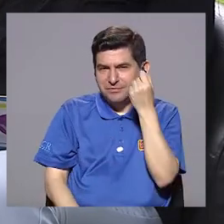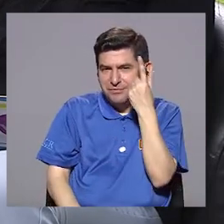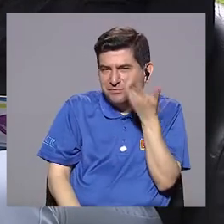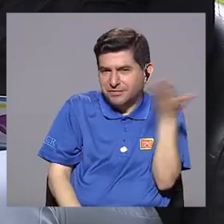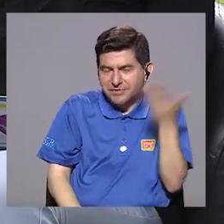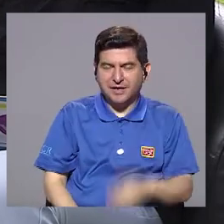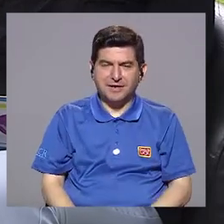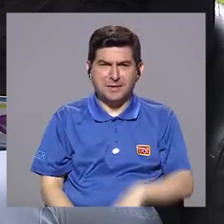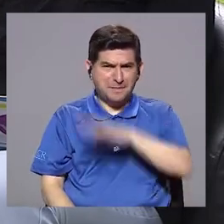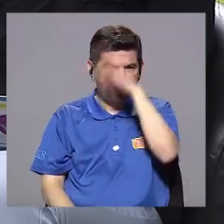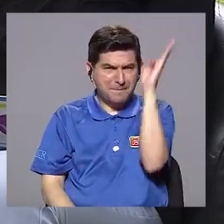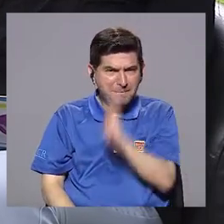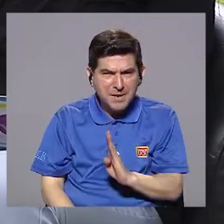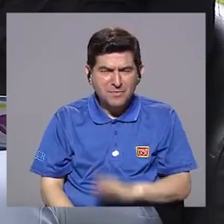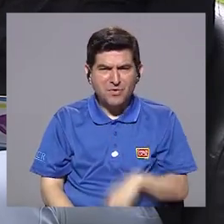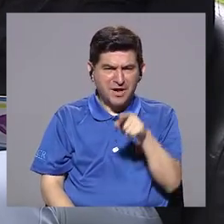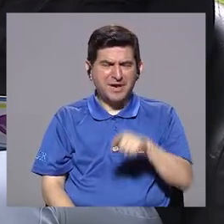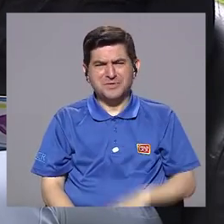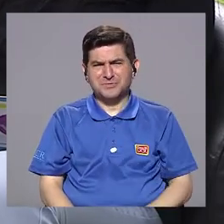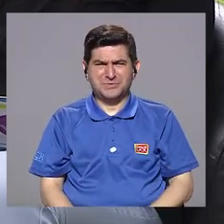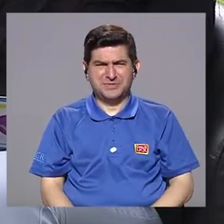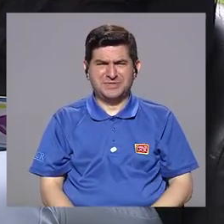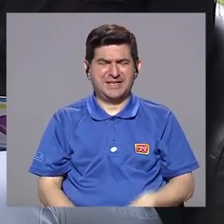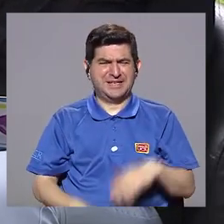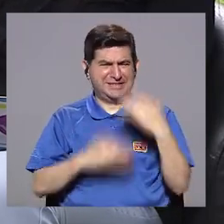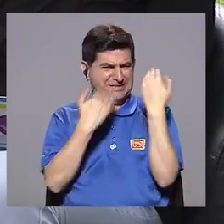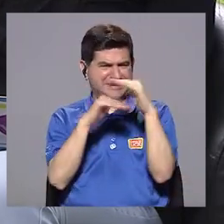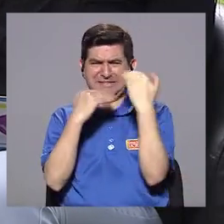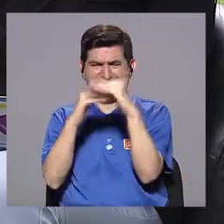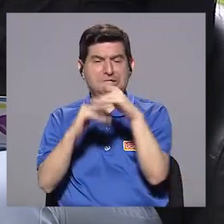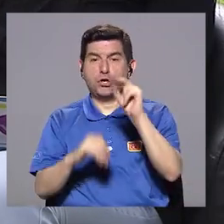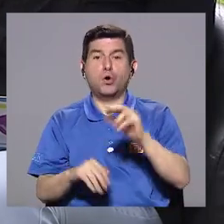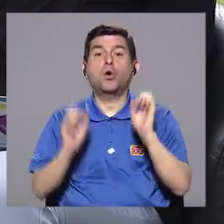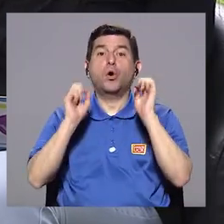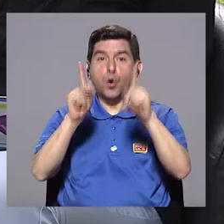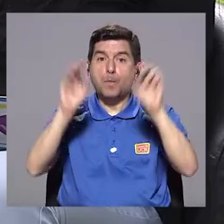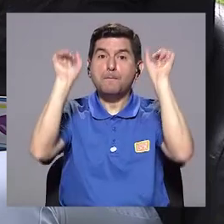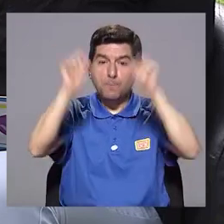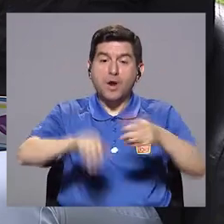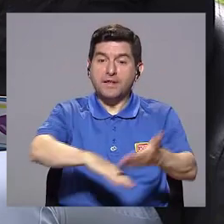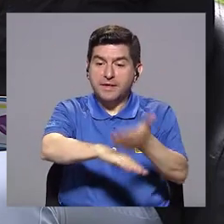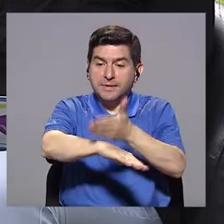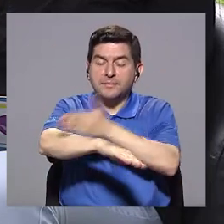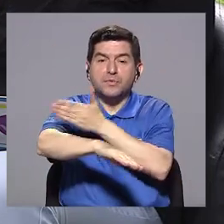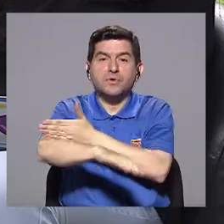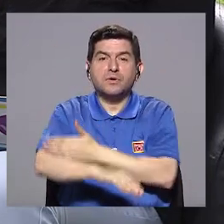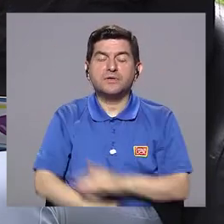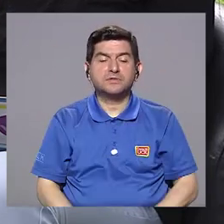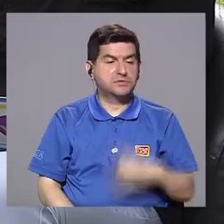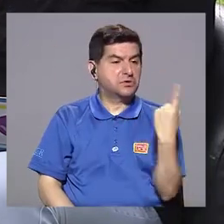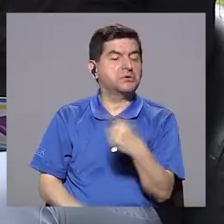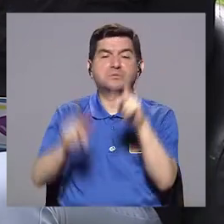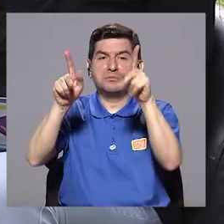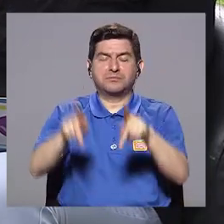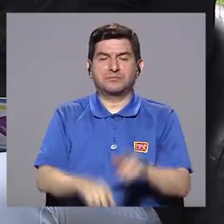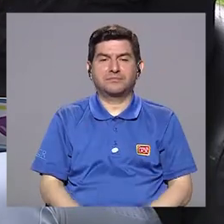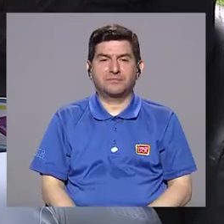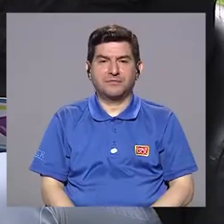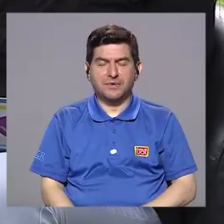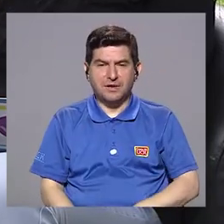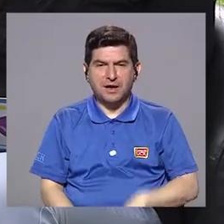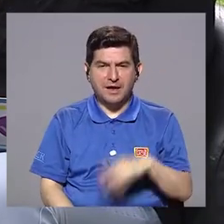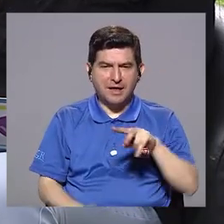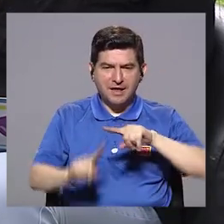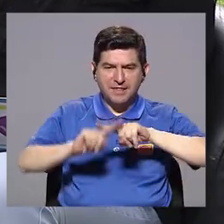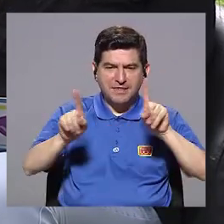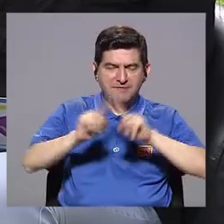entender, entonces, es la bipolaridad no es algo que te date de manos. La bipolaridad puede ser una oportunidad de crecimiento. Porque tienen una manera